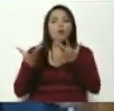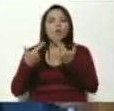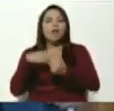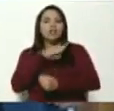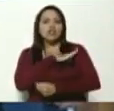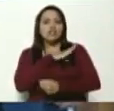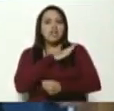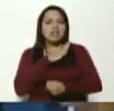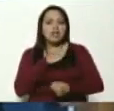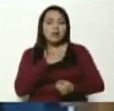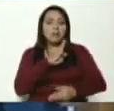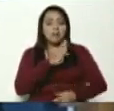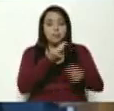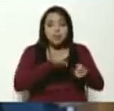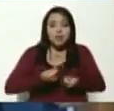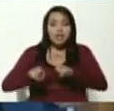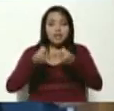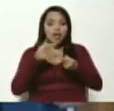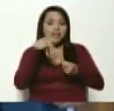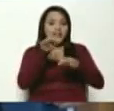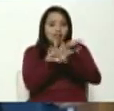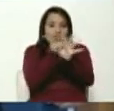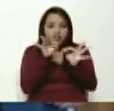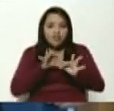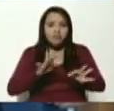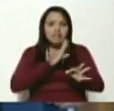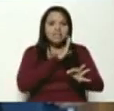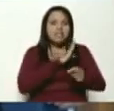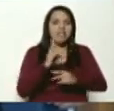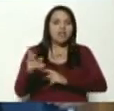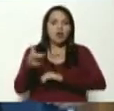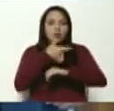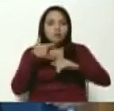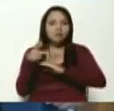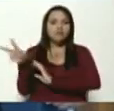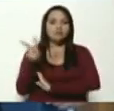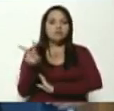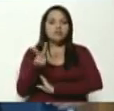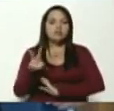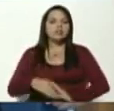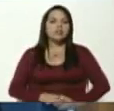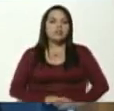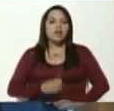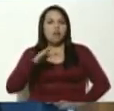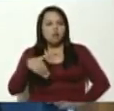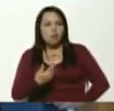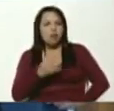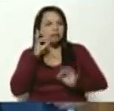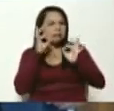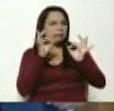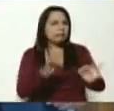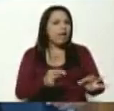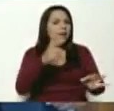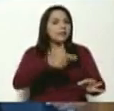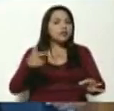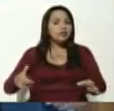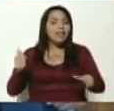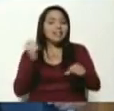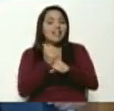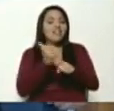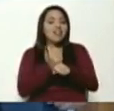ese mecanismo que tiene el Estado venezolano para garantizar que todos los funcionarios de alto nivel